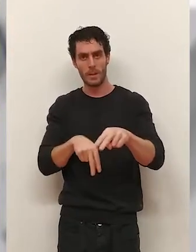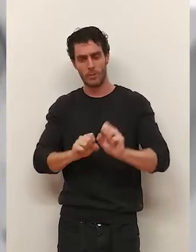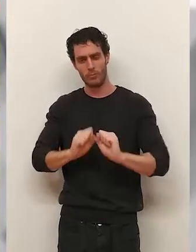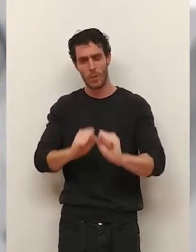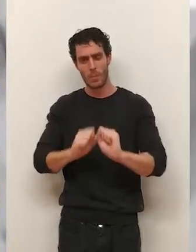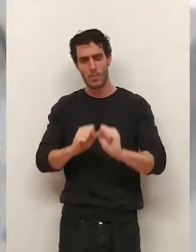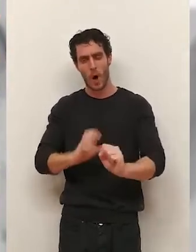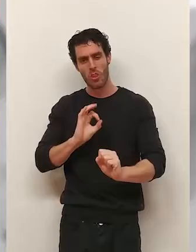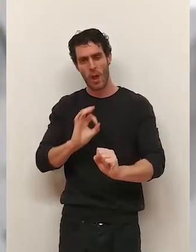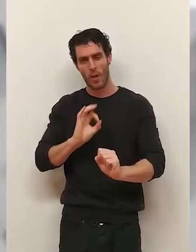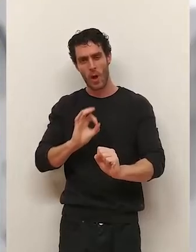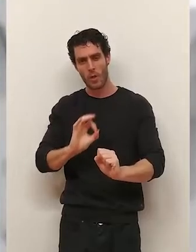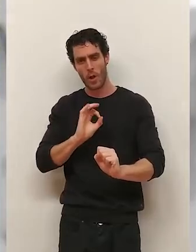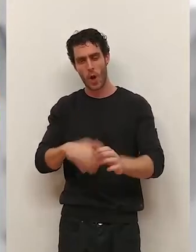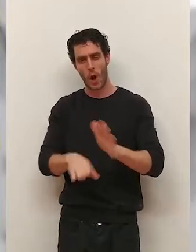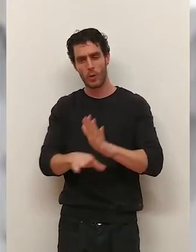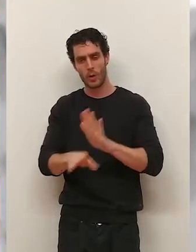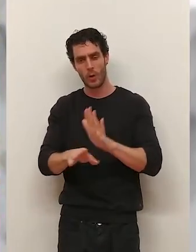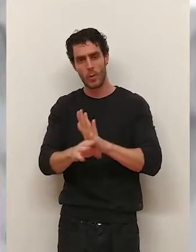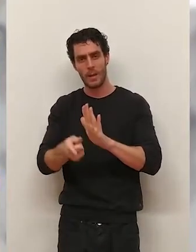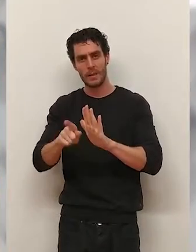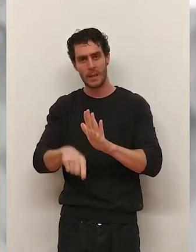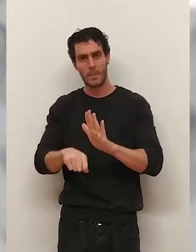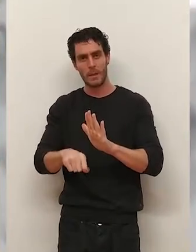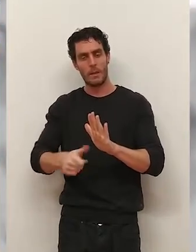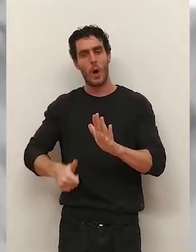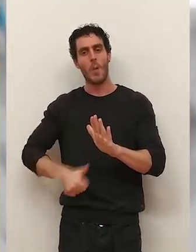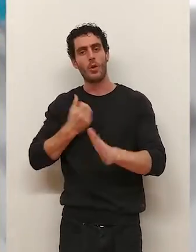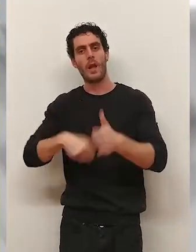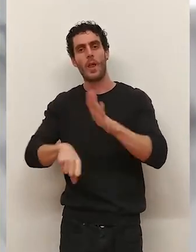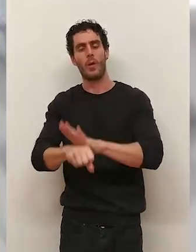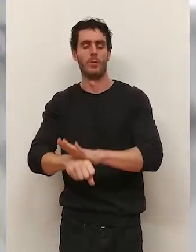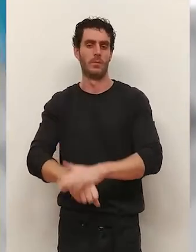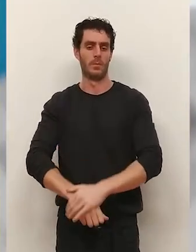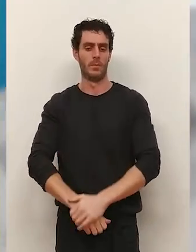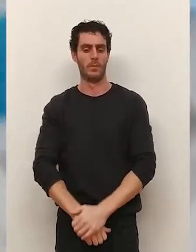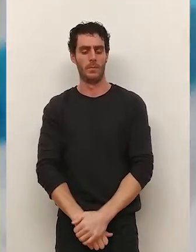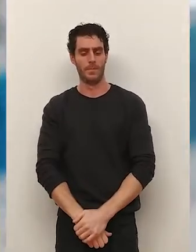defensa mantener la puerta a cero e intentar acertar en alguna de las ocasiones que generen.